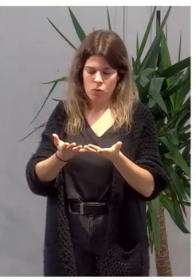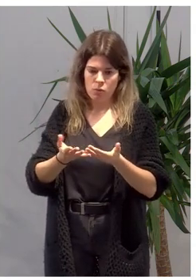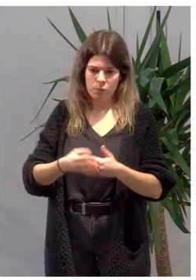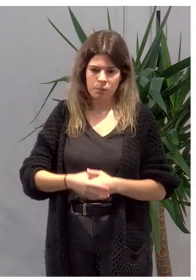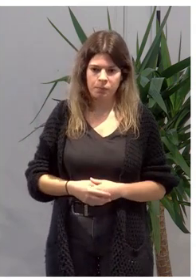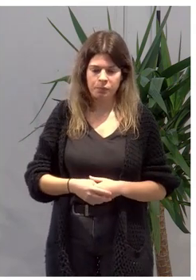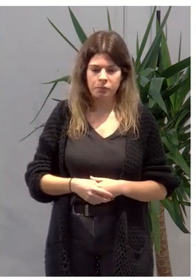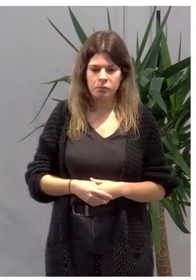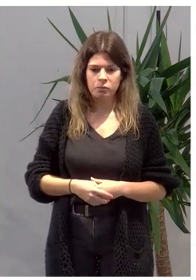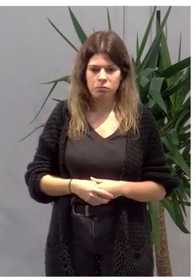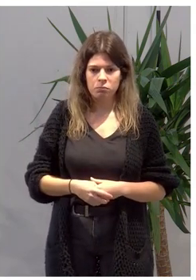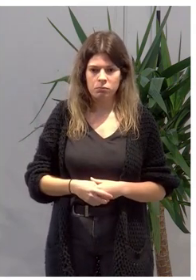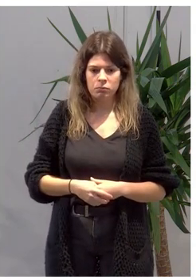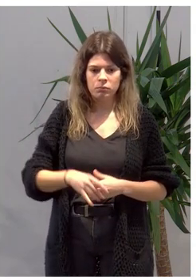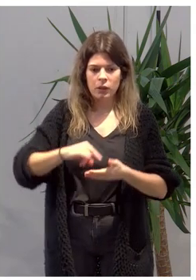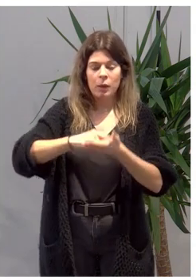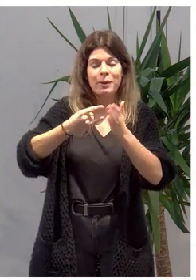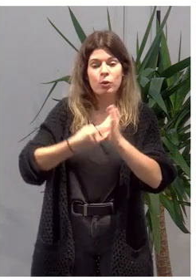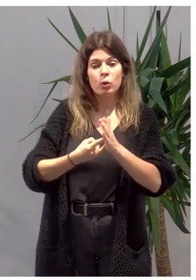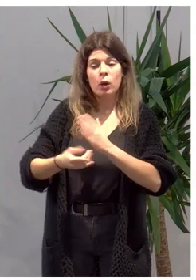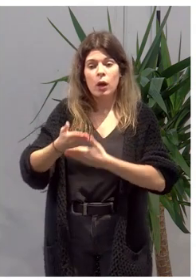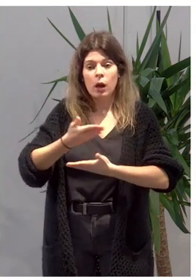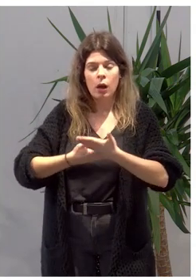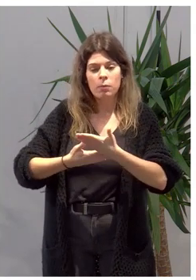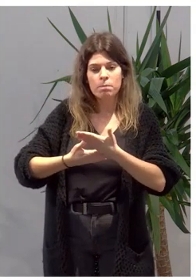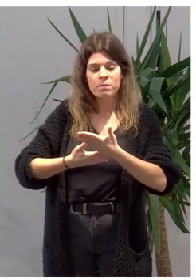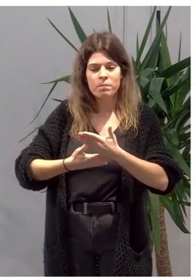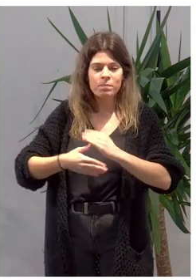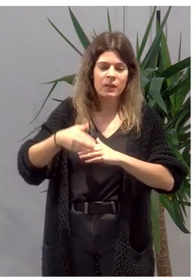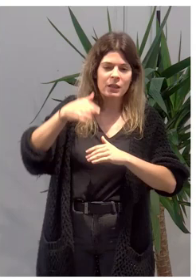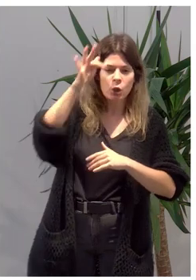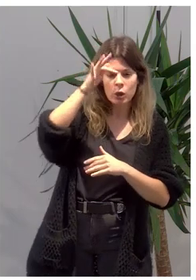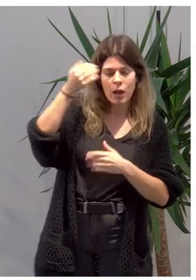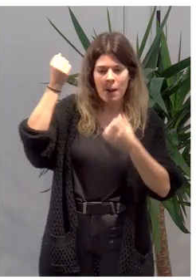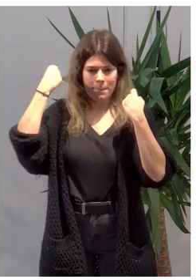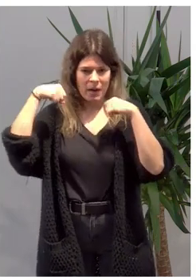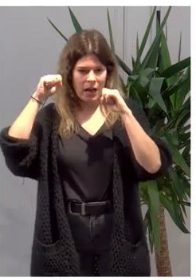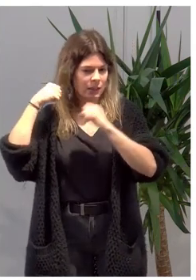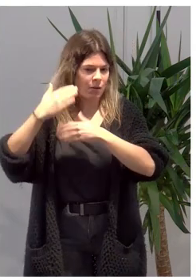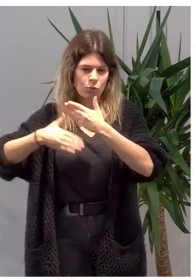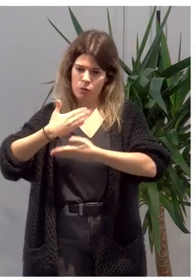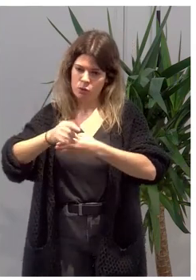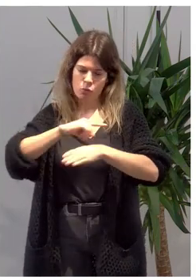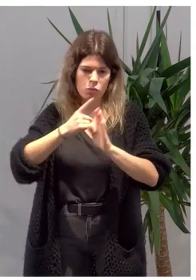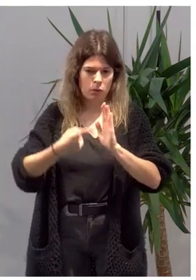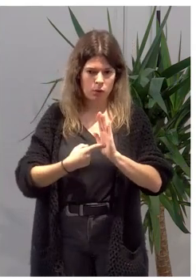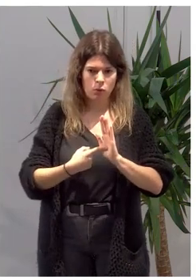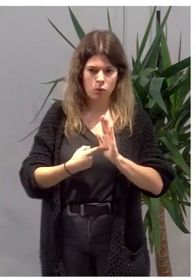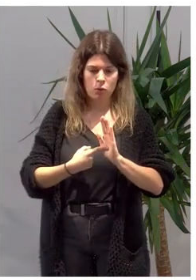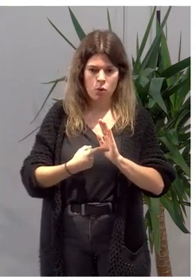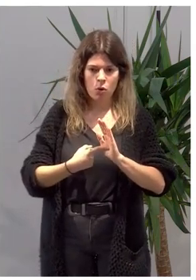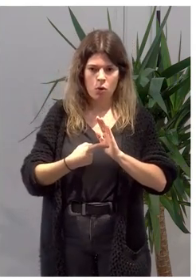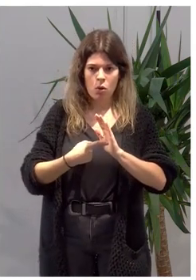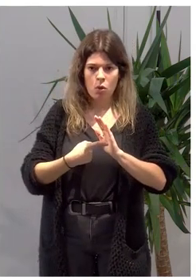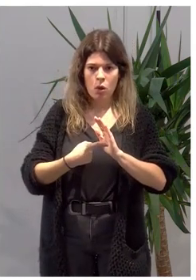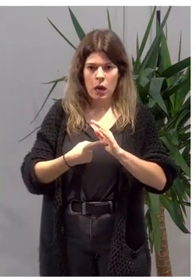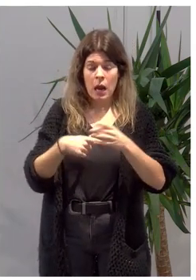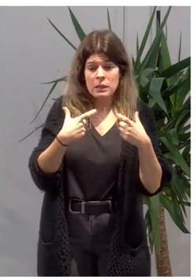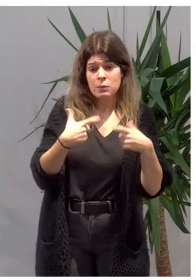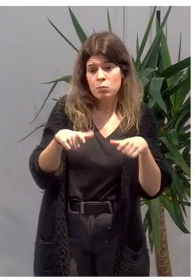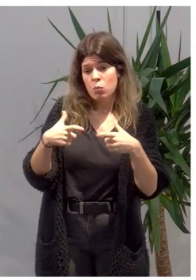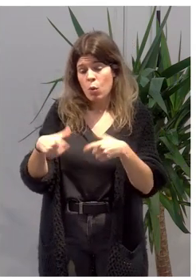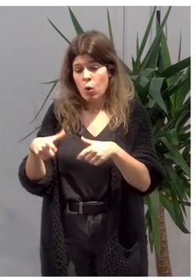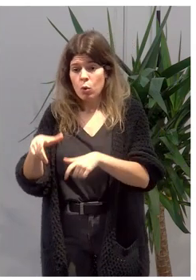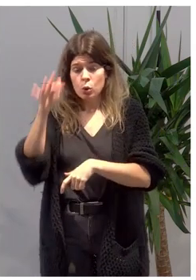La metodología va a combinar la teoría y la práctica durante todo el proceso de formación. Hablarán unos módulos de